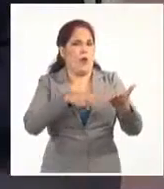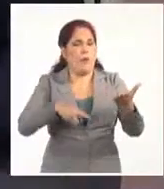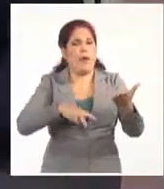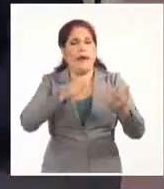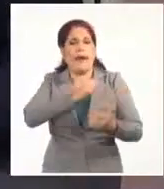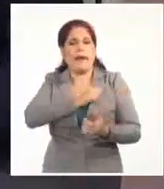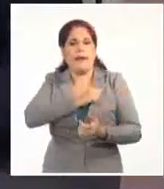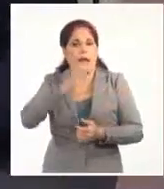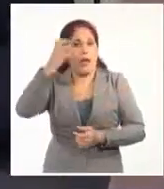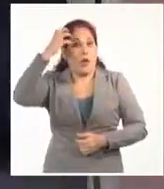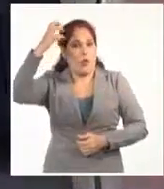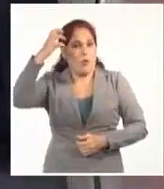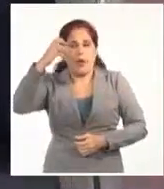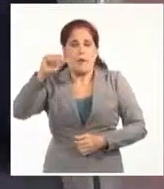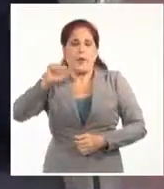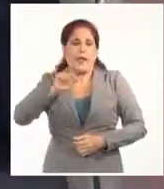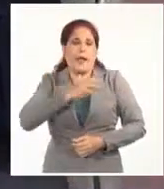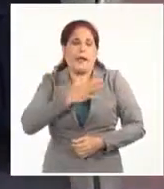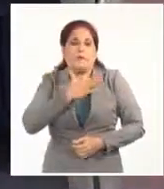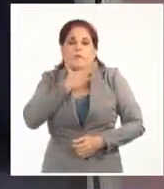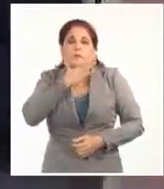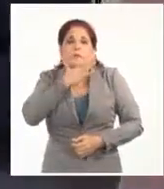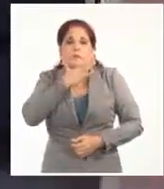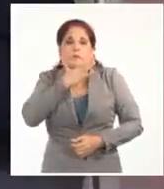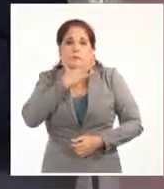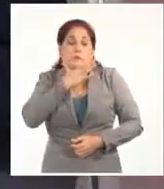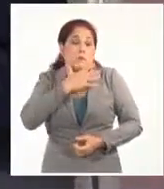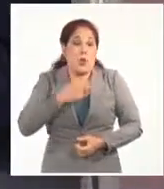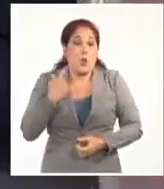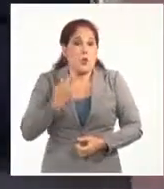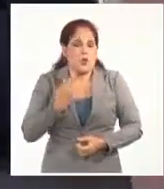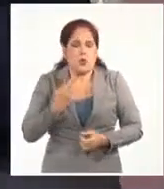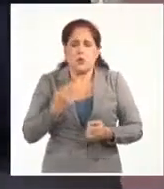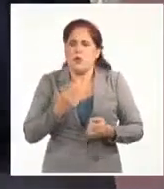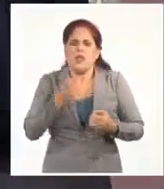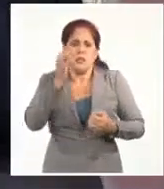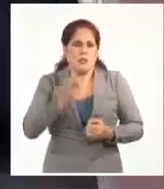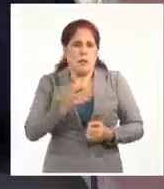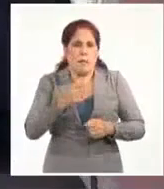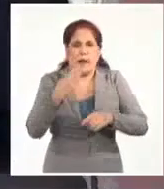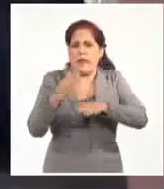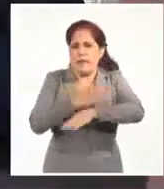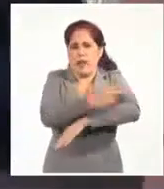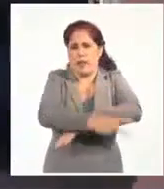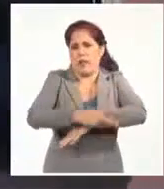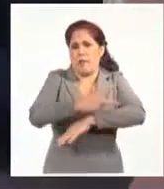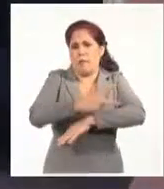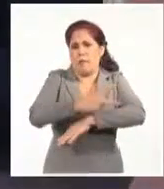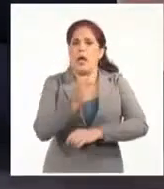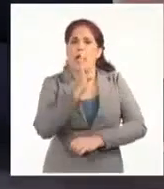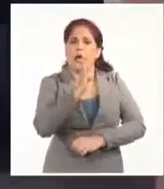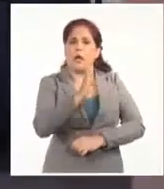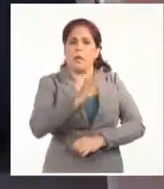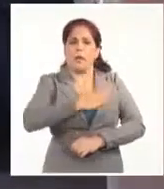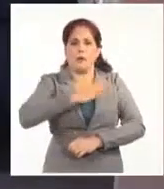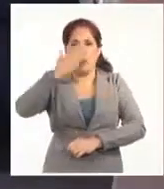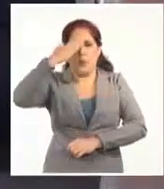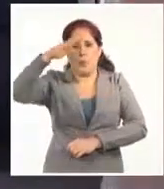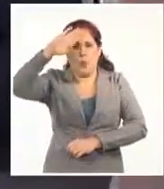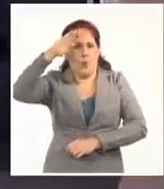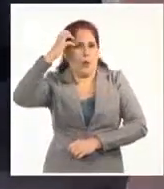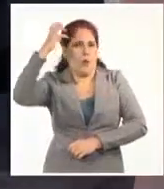gobierno, a nuestro gobierno que ha brillado. Ha sido admirable, y lo podemos decir sin ningún tipo de modestia. Ha sido